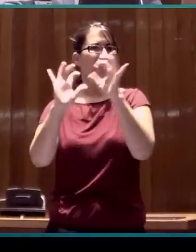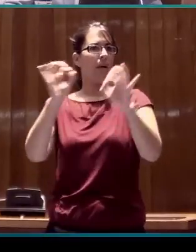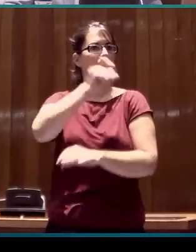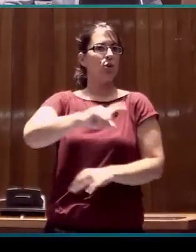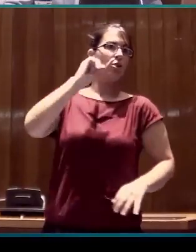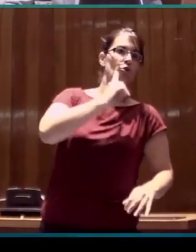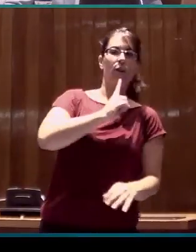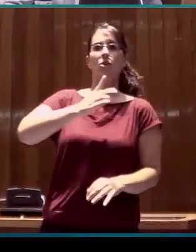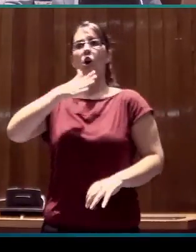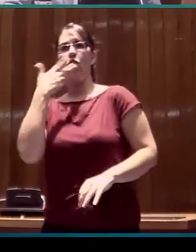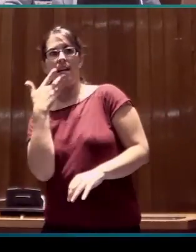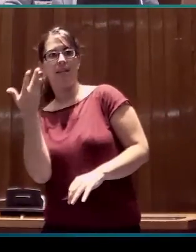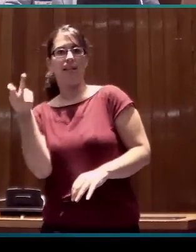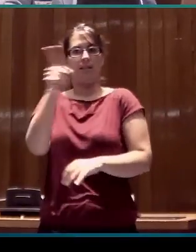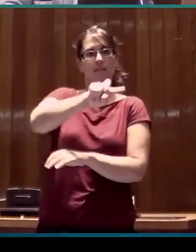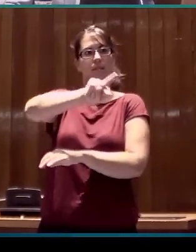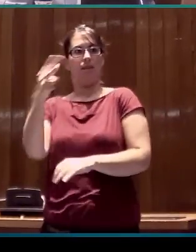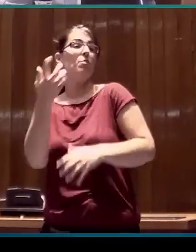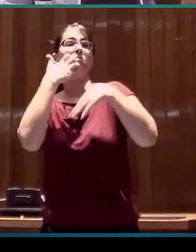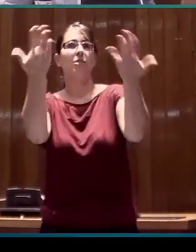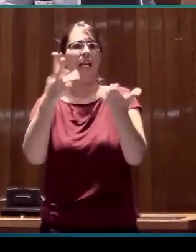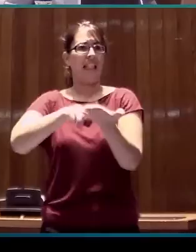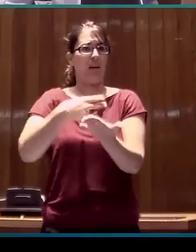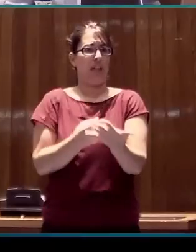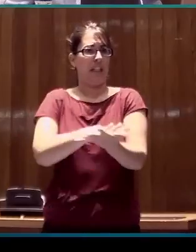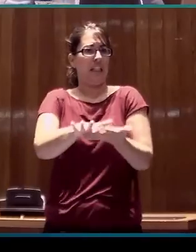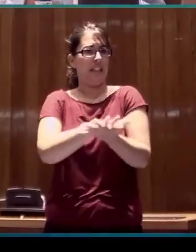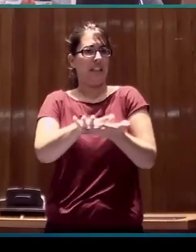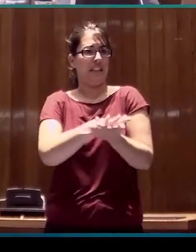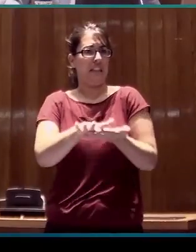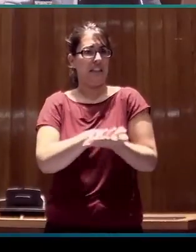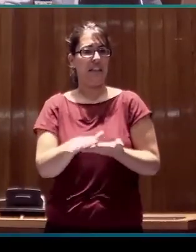oyentes que interactúan con personas sordas, como son los intérpretes de lengua de signos,